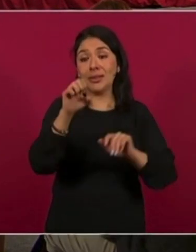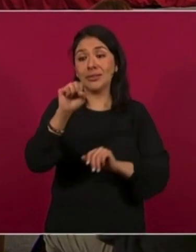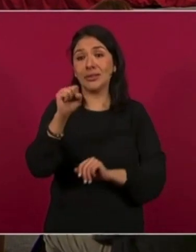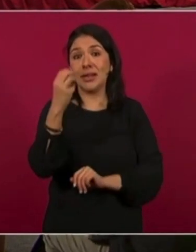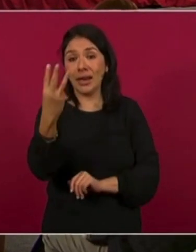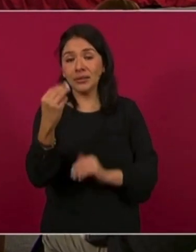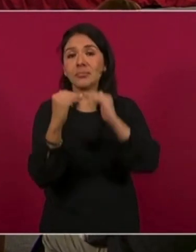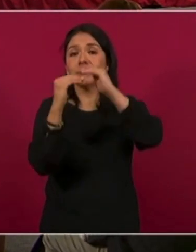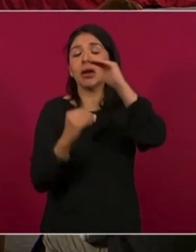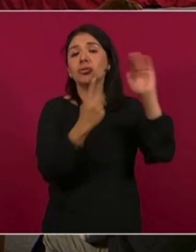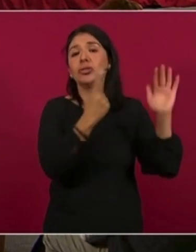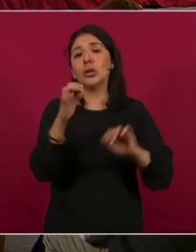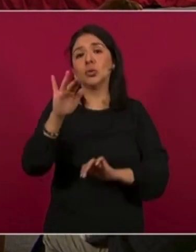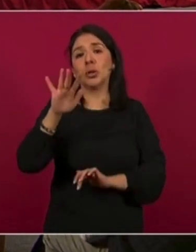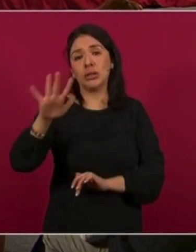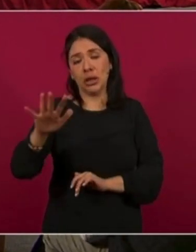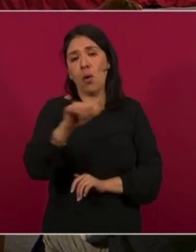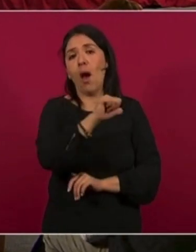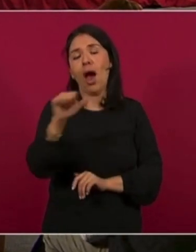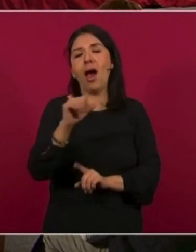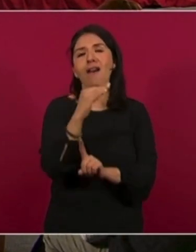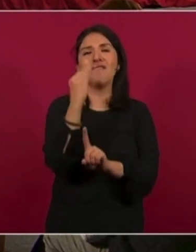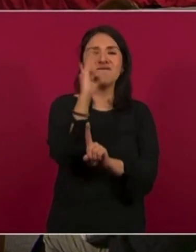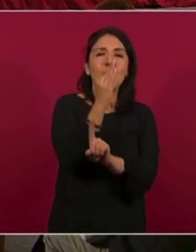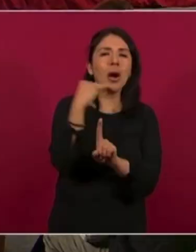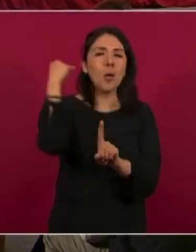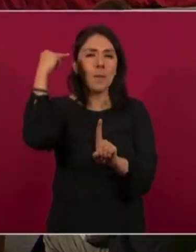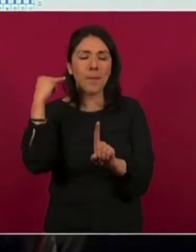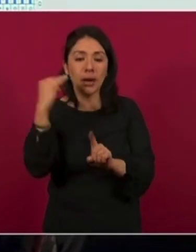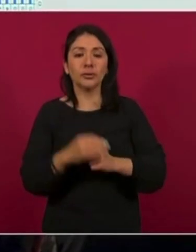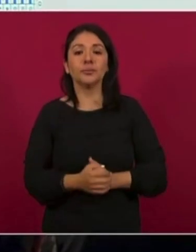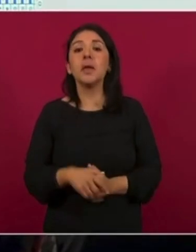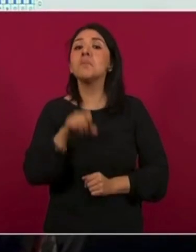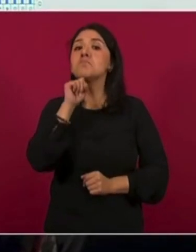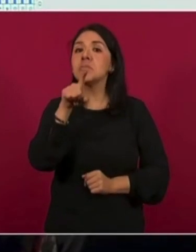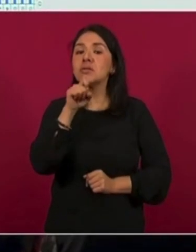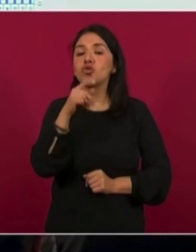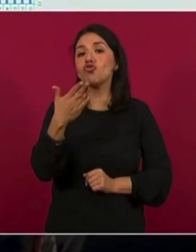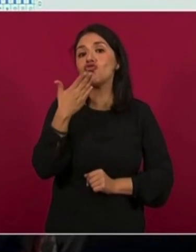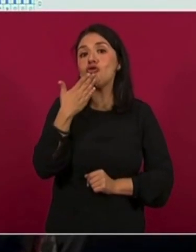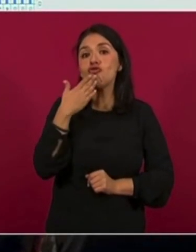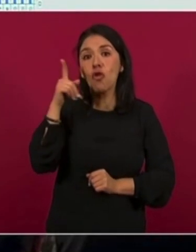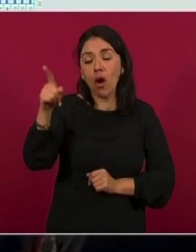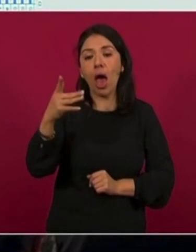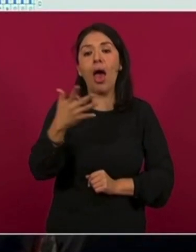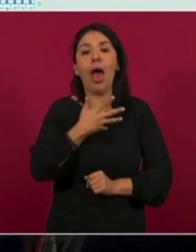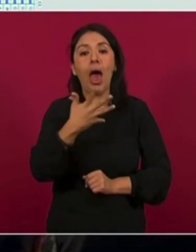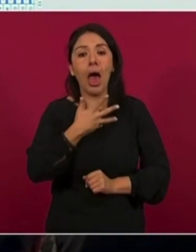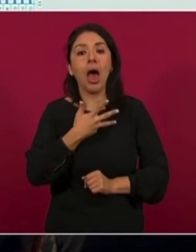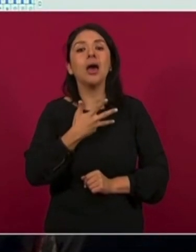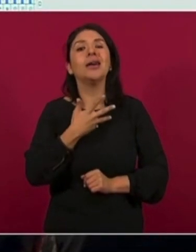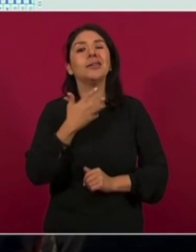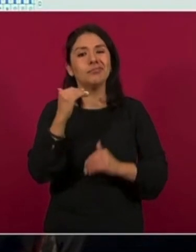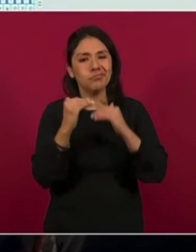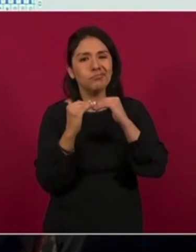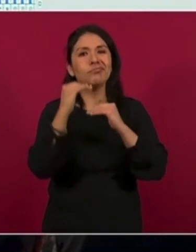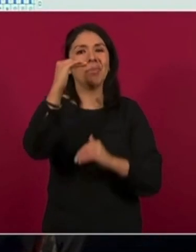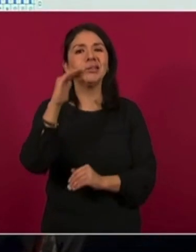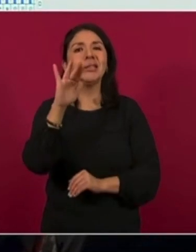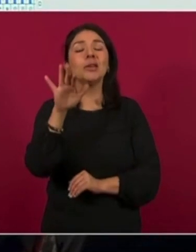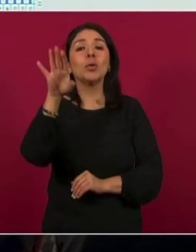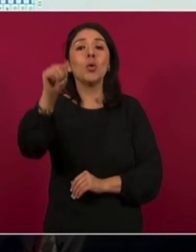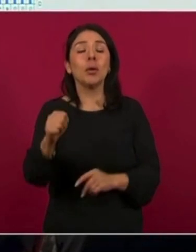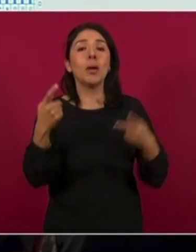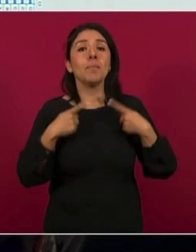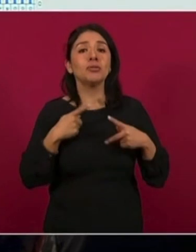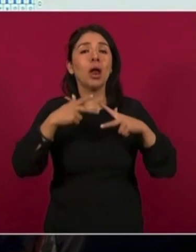155 de febrero a marzo. También en el caso de Sonora hubo un incremento de 59